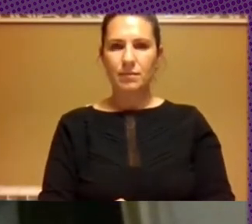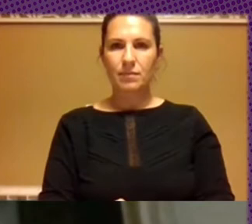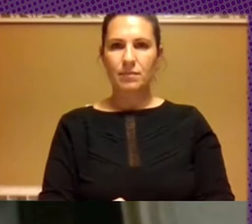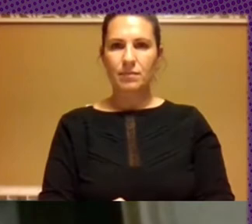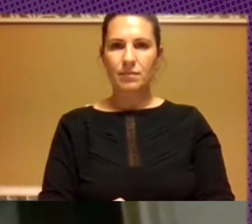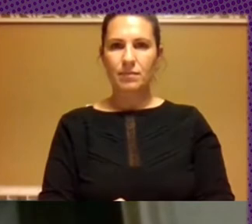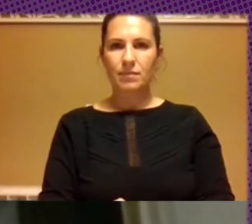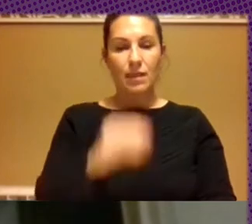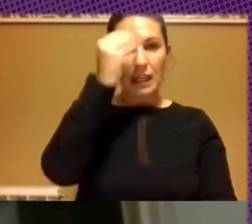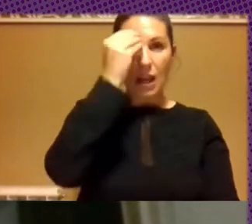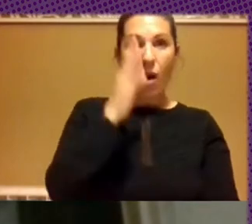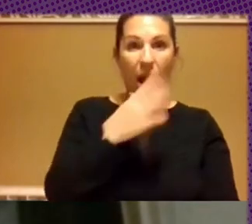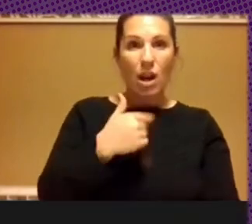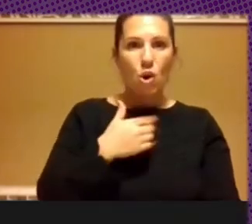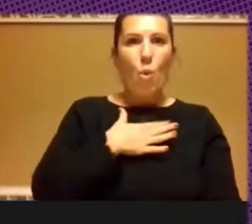Creo que ahora puedo.